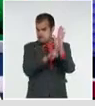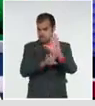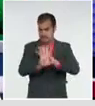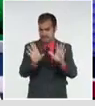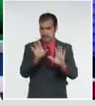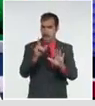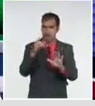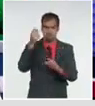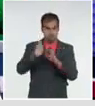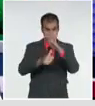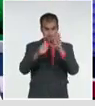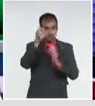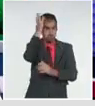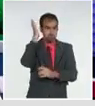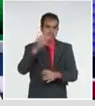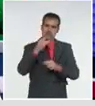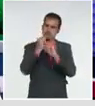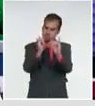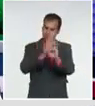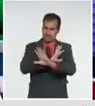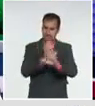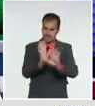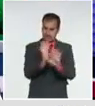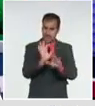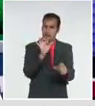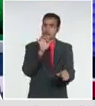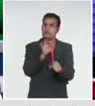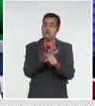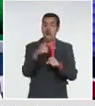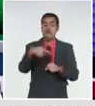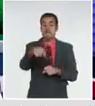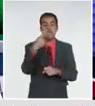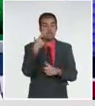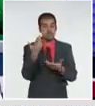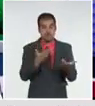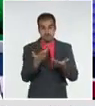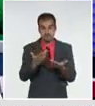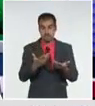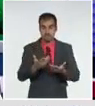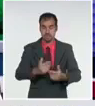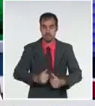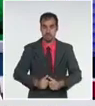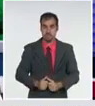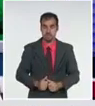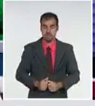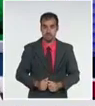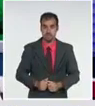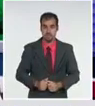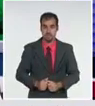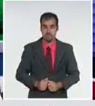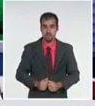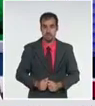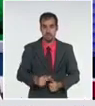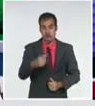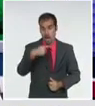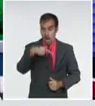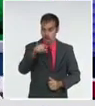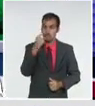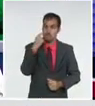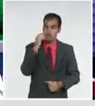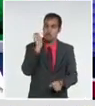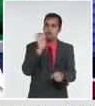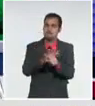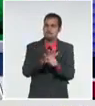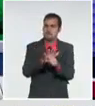se irán adoptando prácticamente de inmediato y que van a disminuir la